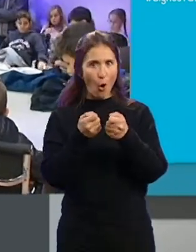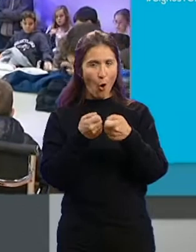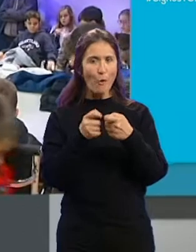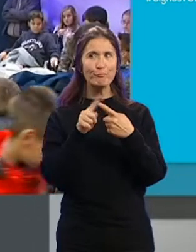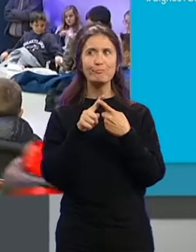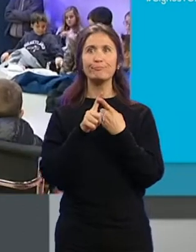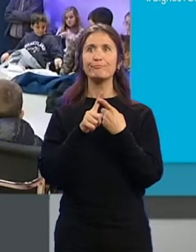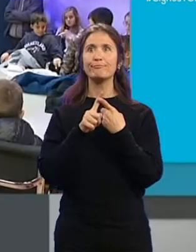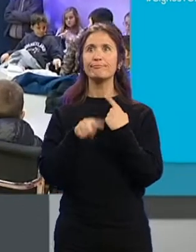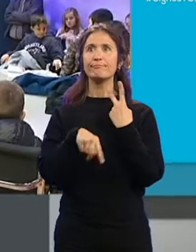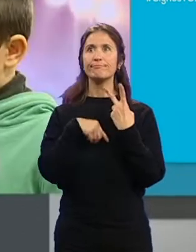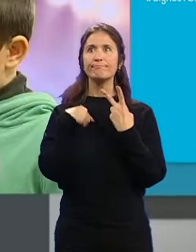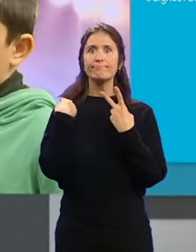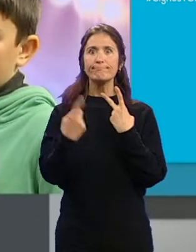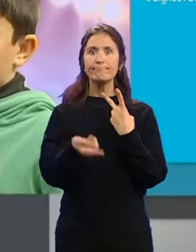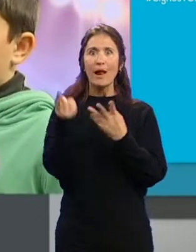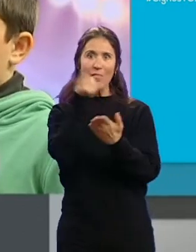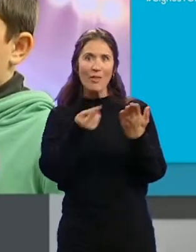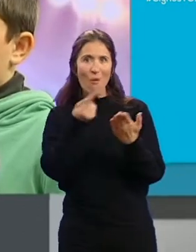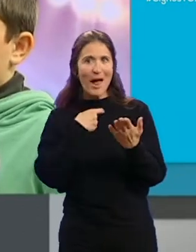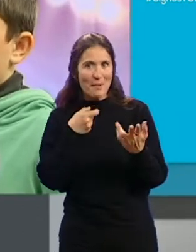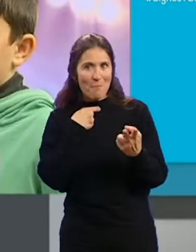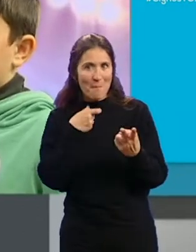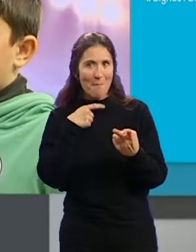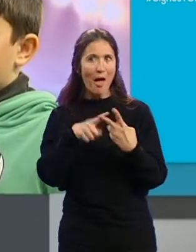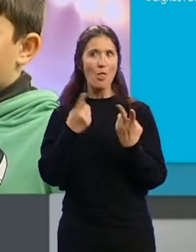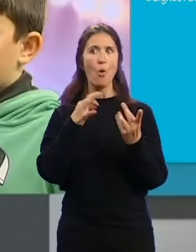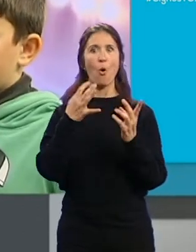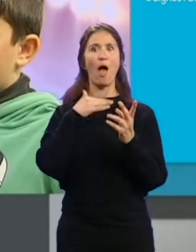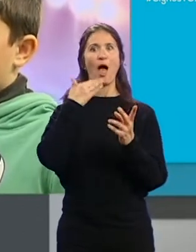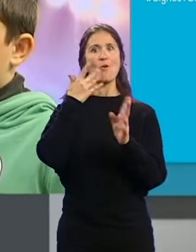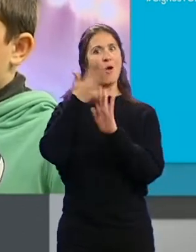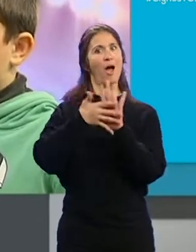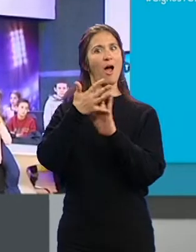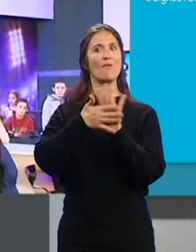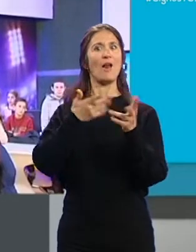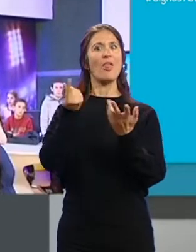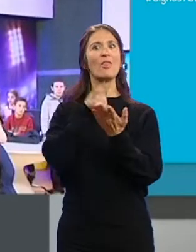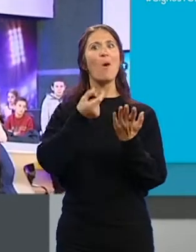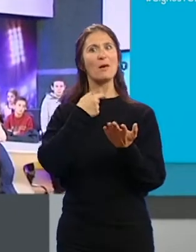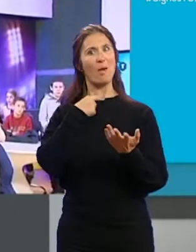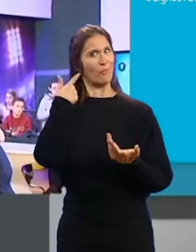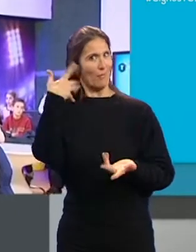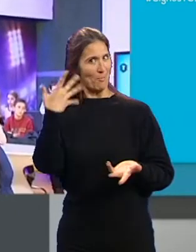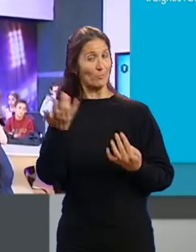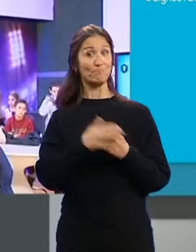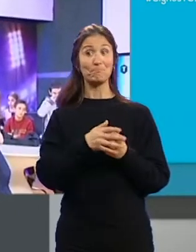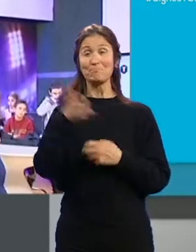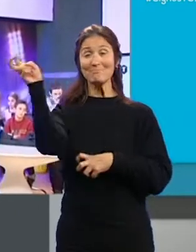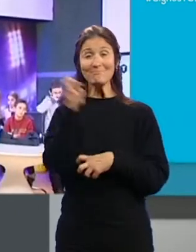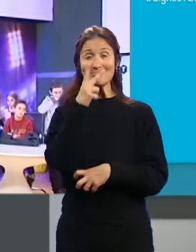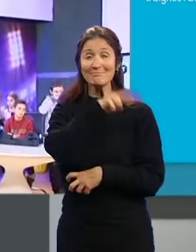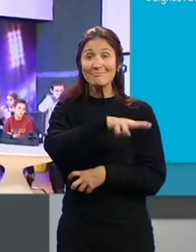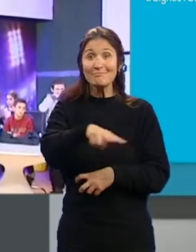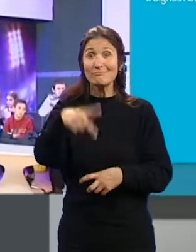...y... ...pues... ...dibujo animado... ...que alguien hable de dibujo animado famoso o algo así. Una visita en la que,